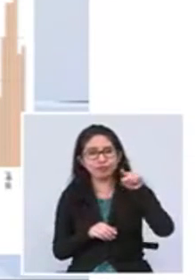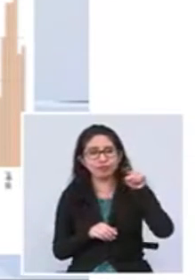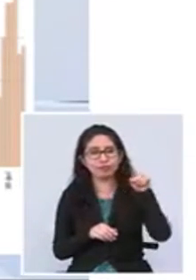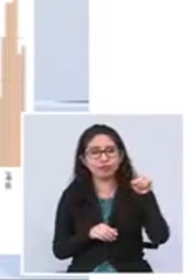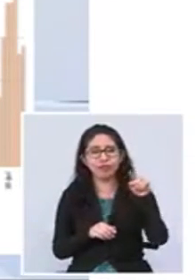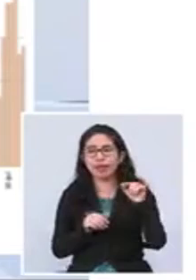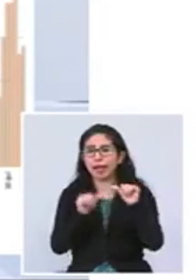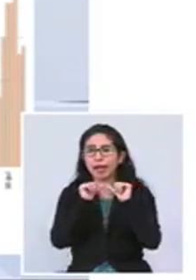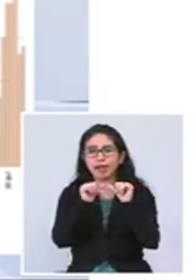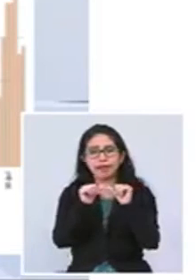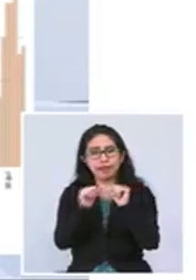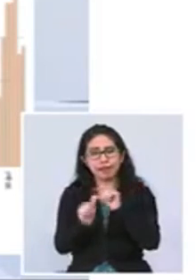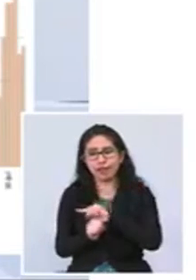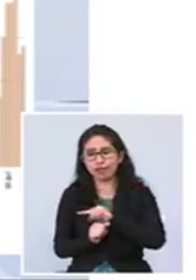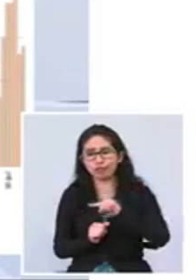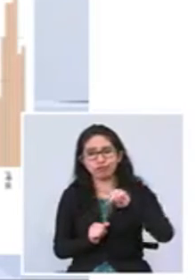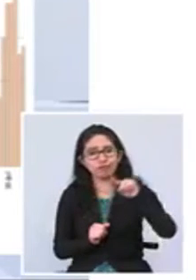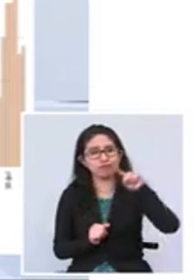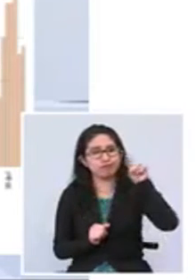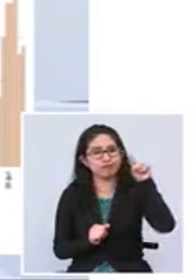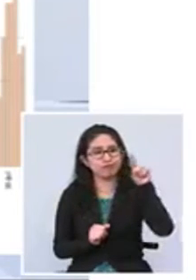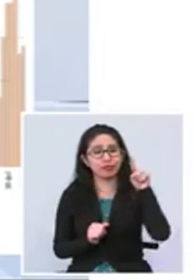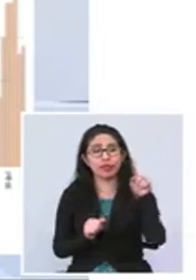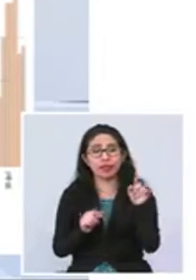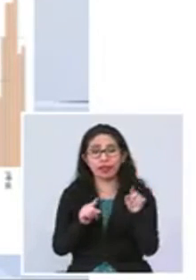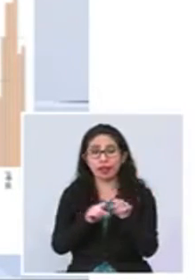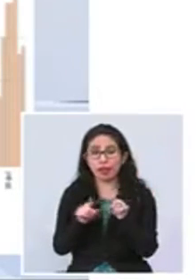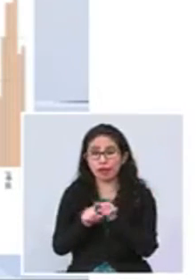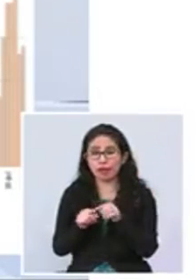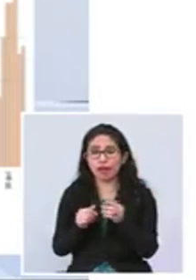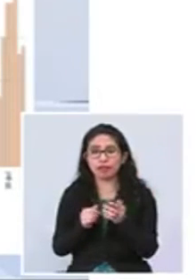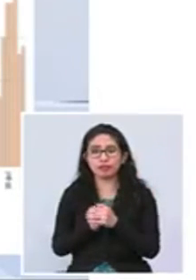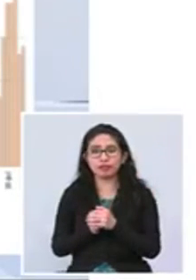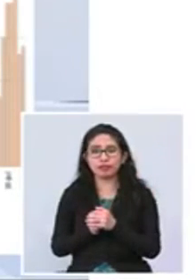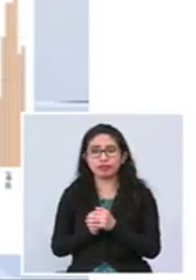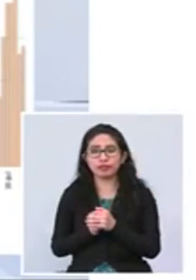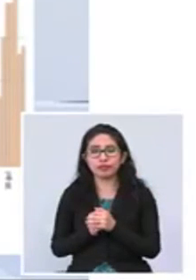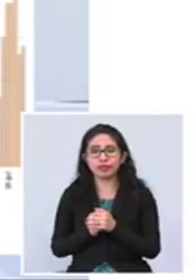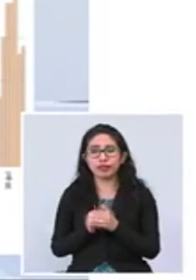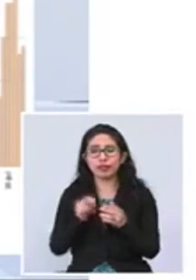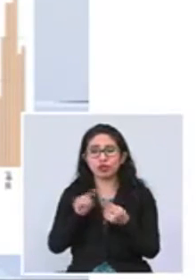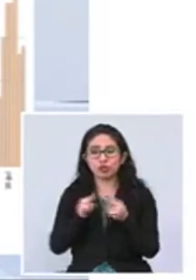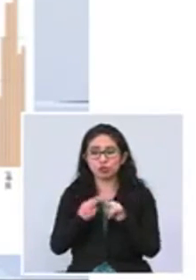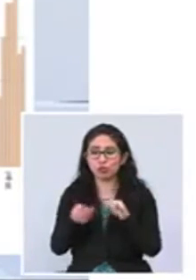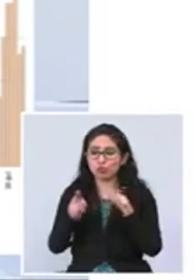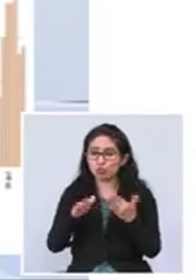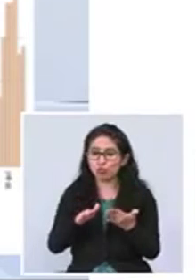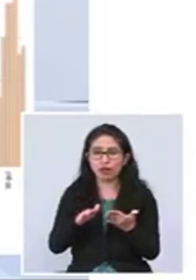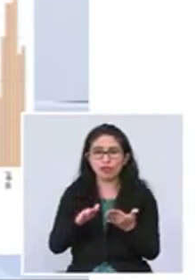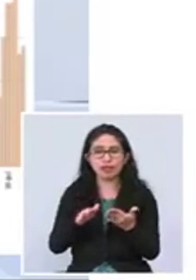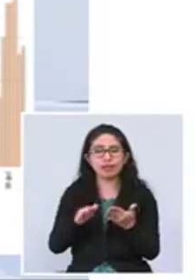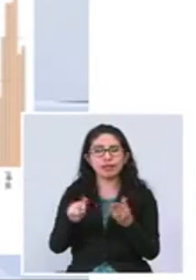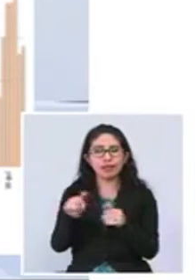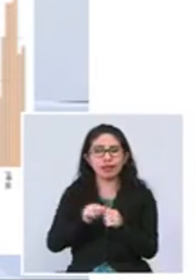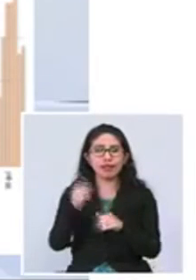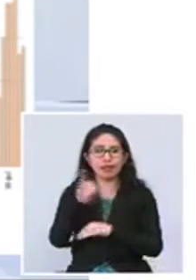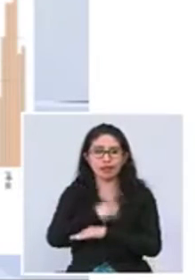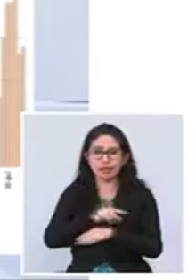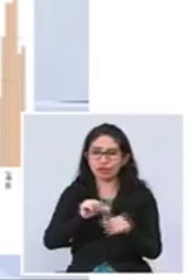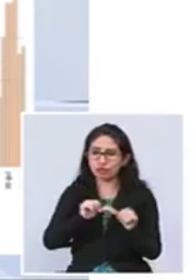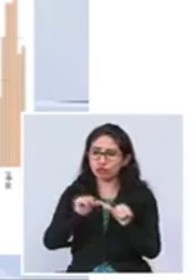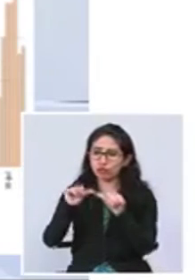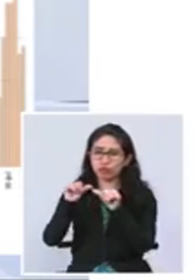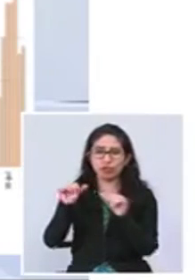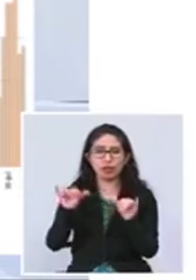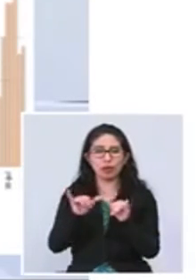ascendente, así como en el otro cuadro el gráfico de fallecimientos por día, que nos muestra un ascenso muy importante.